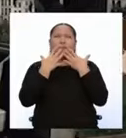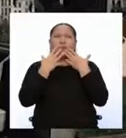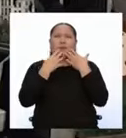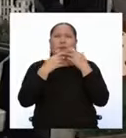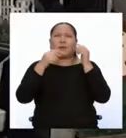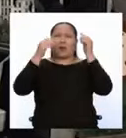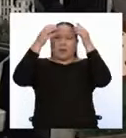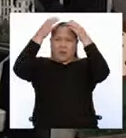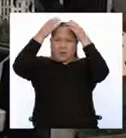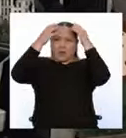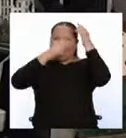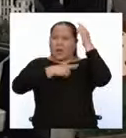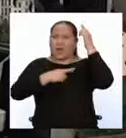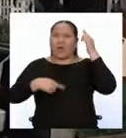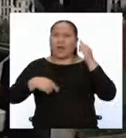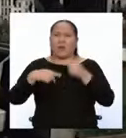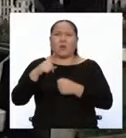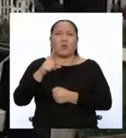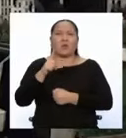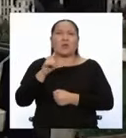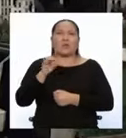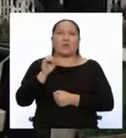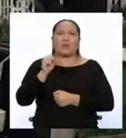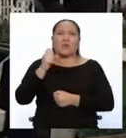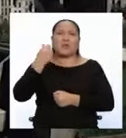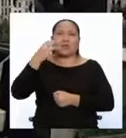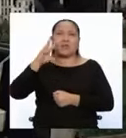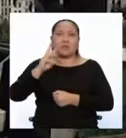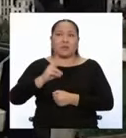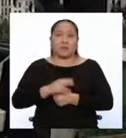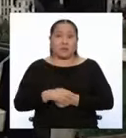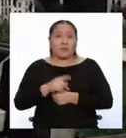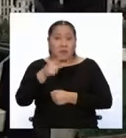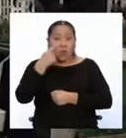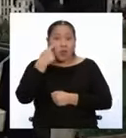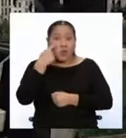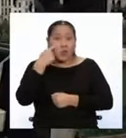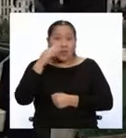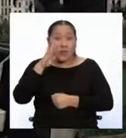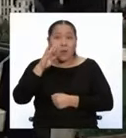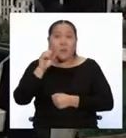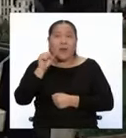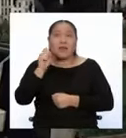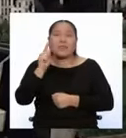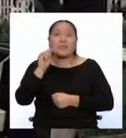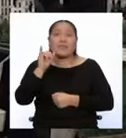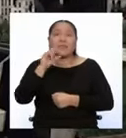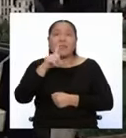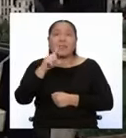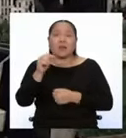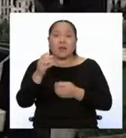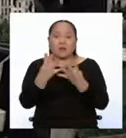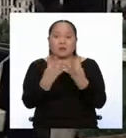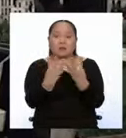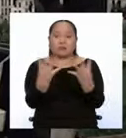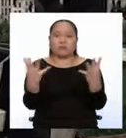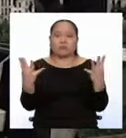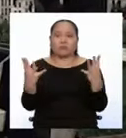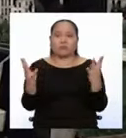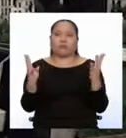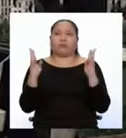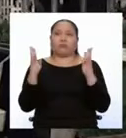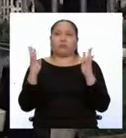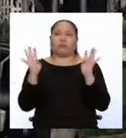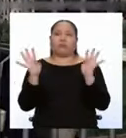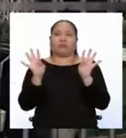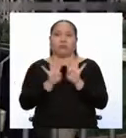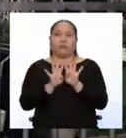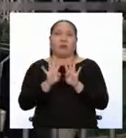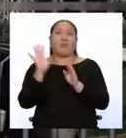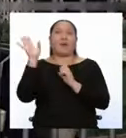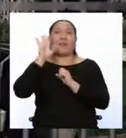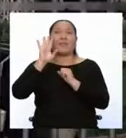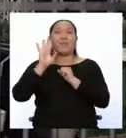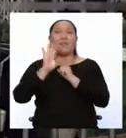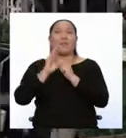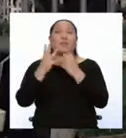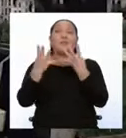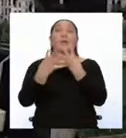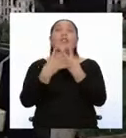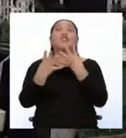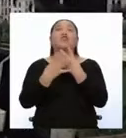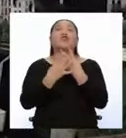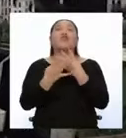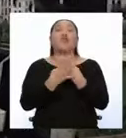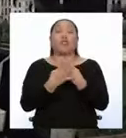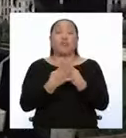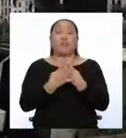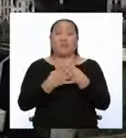¿Sabes qué es la Bastilla, no? La Bastilla era una fortaleza gigante que estaba en París, que funcionaba como una prisión real, y